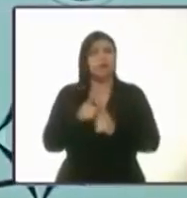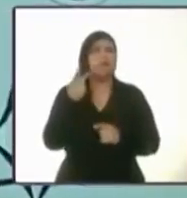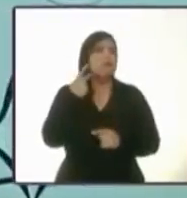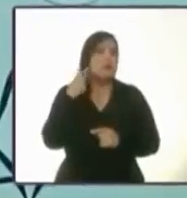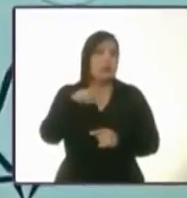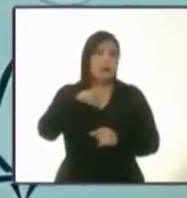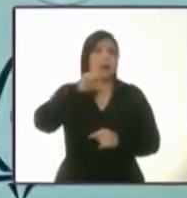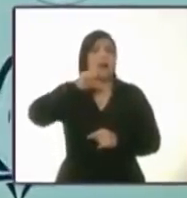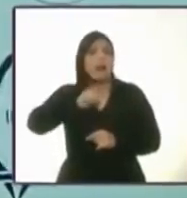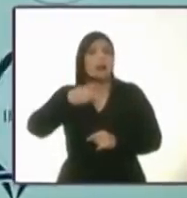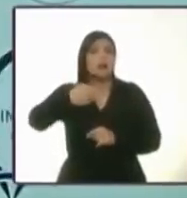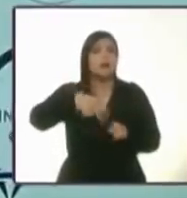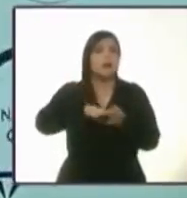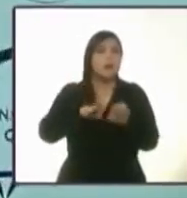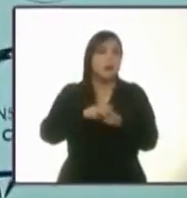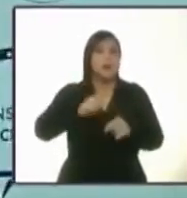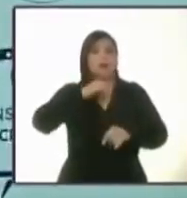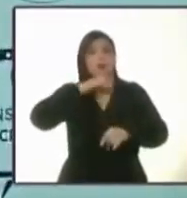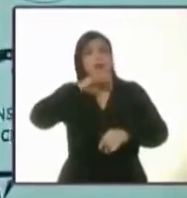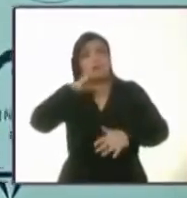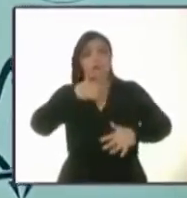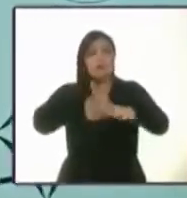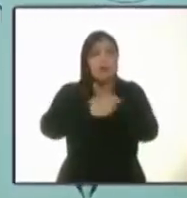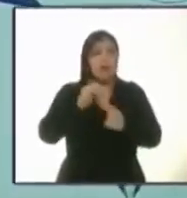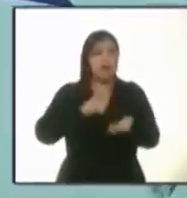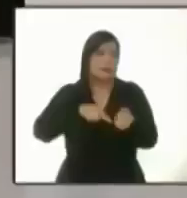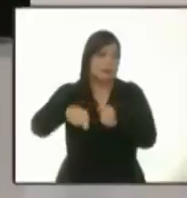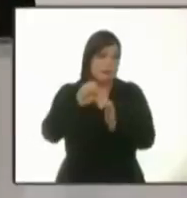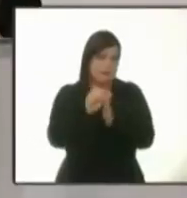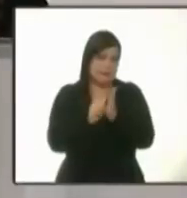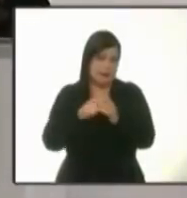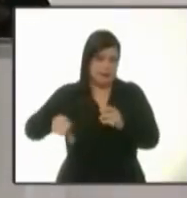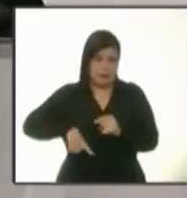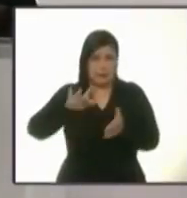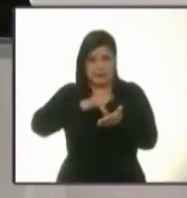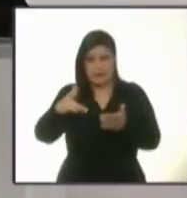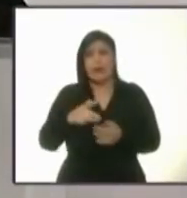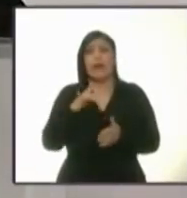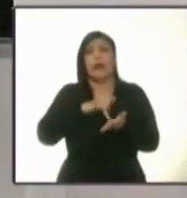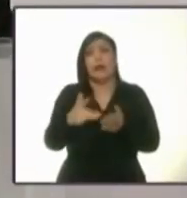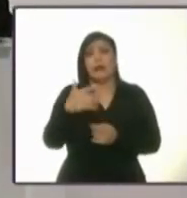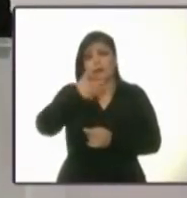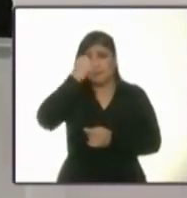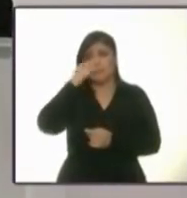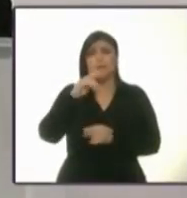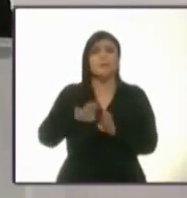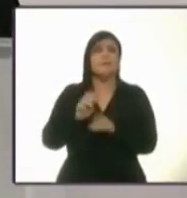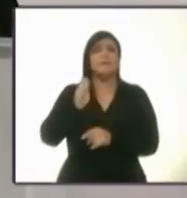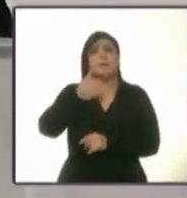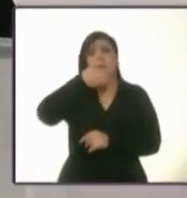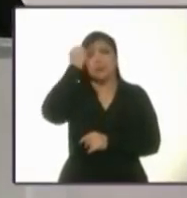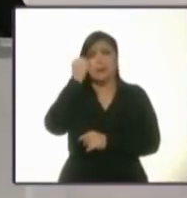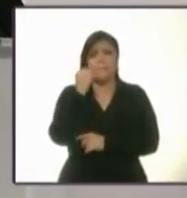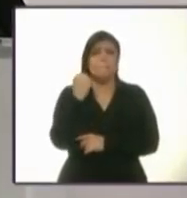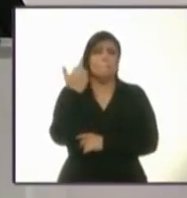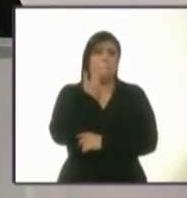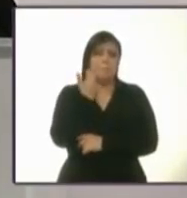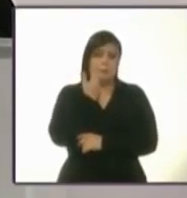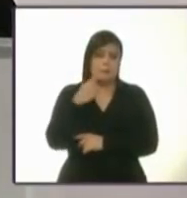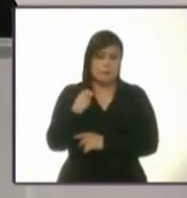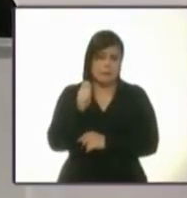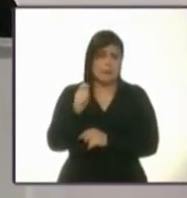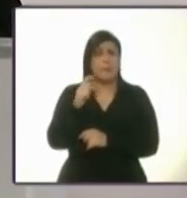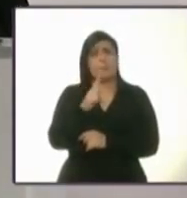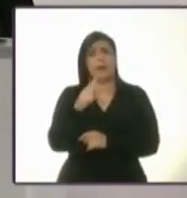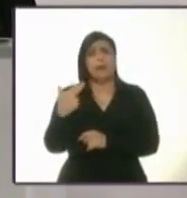generado corrupción en nuestro sistema de gobierno. Gracias. Gracias, candidata. Candidato Marco Rascón del Partido Humanista de la